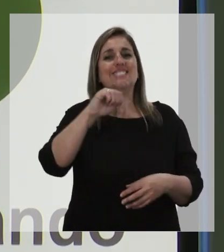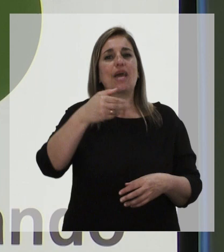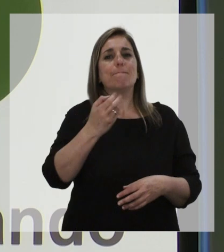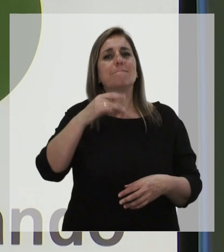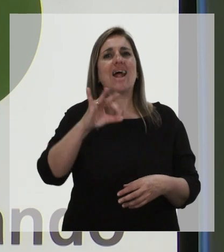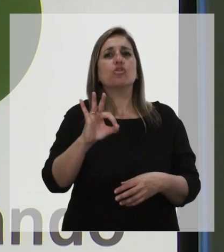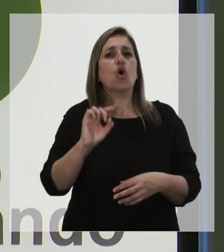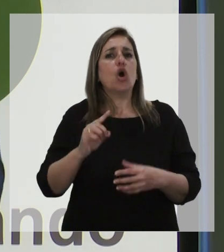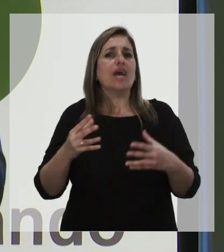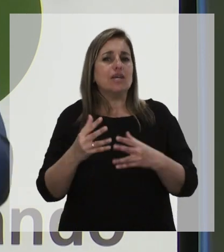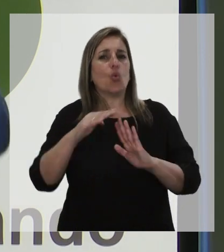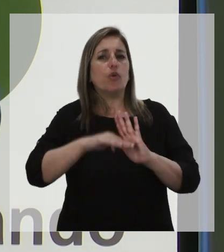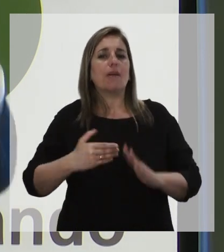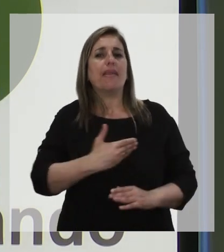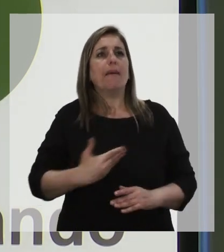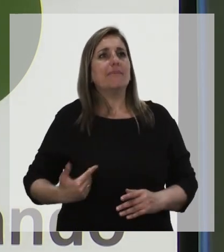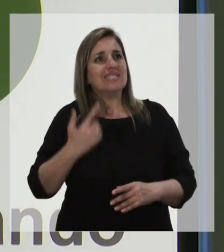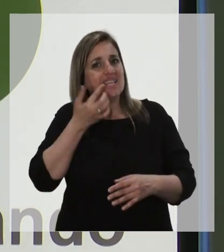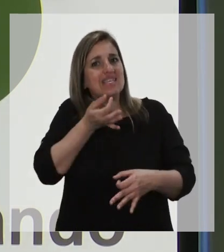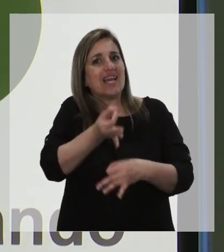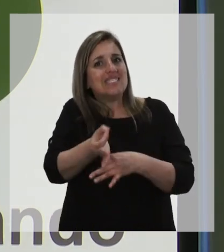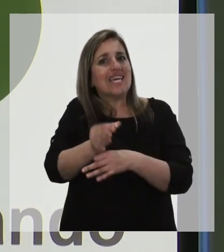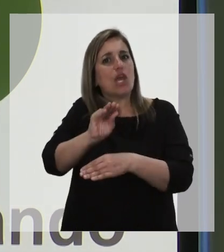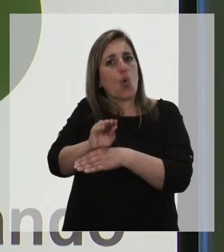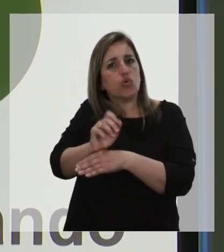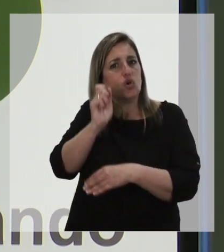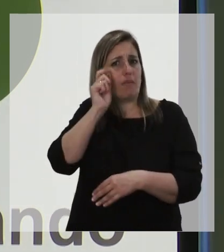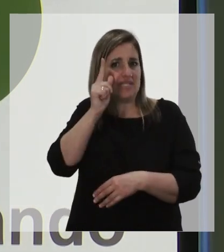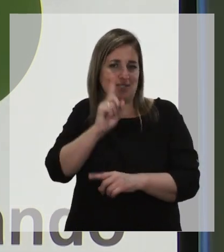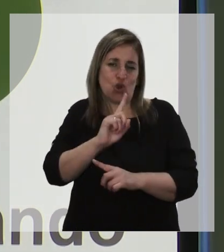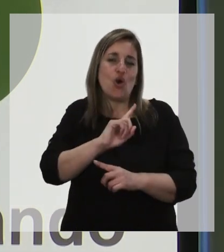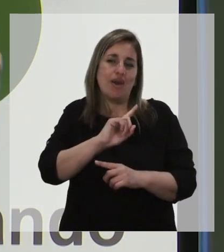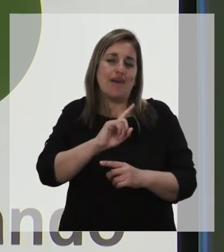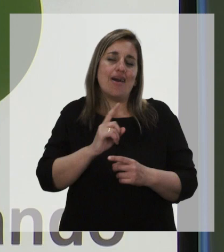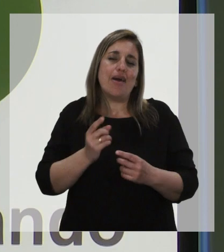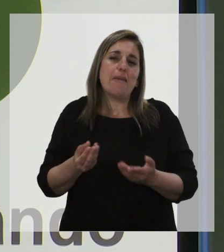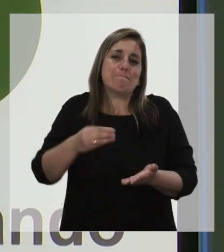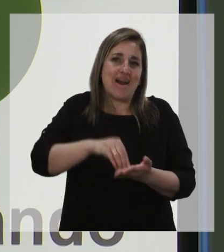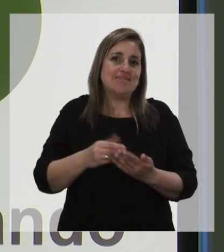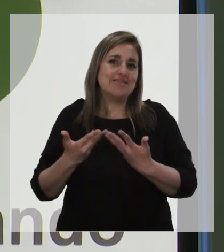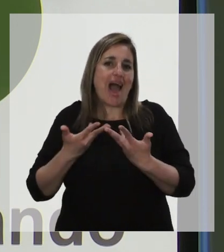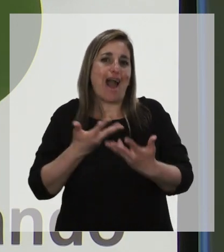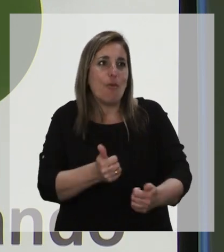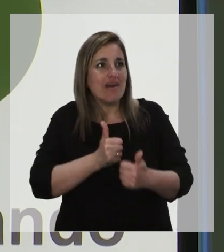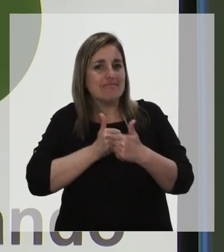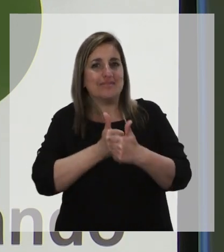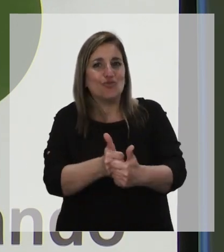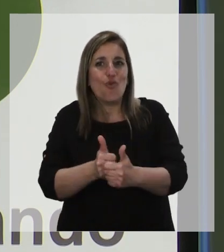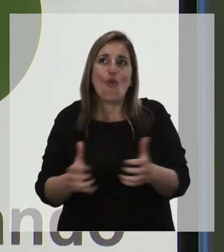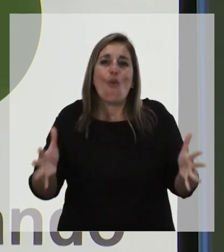un programa de presidencia que da cursos, es mucho más, es acompañar, es juntar,